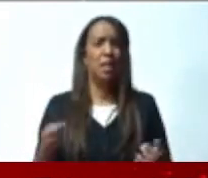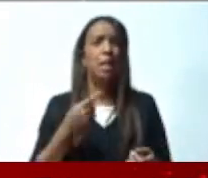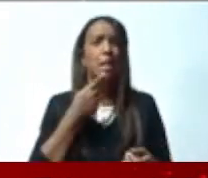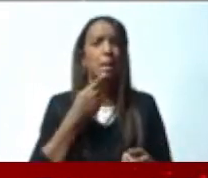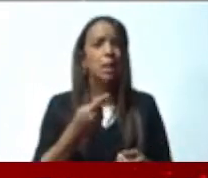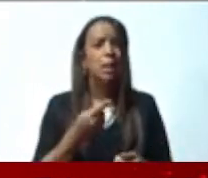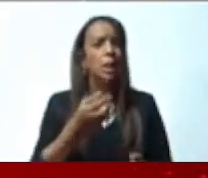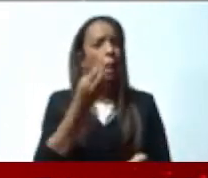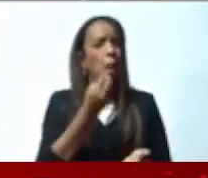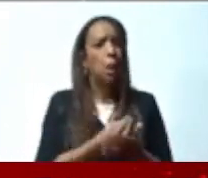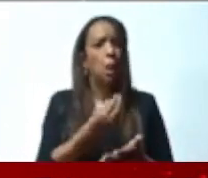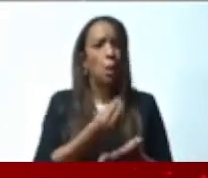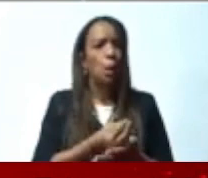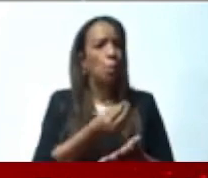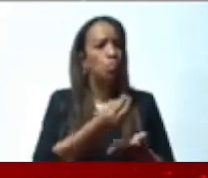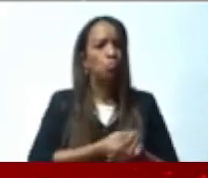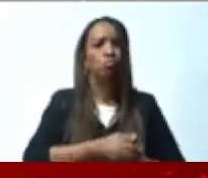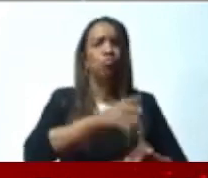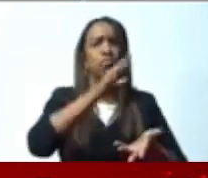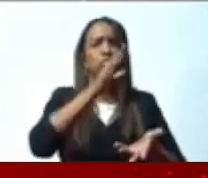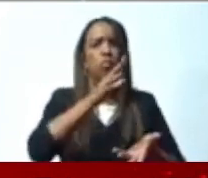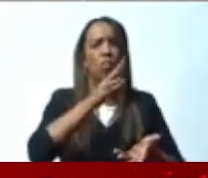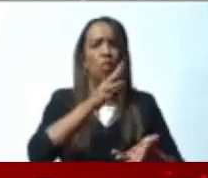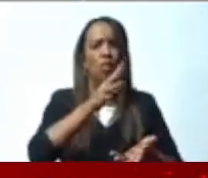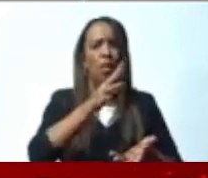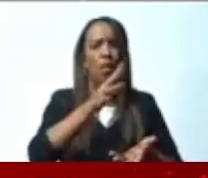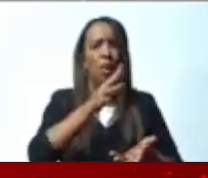¿Por qué no le ponemos atención a eso?